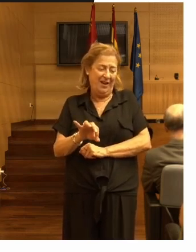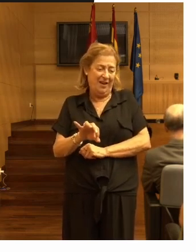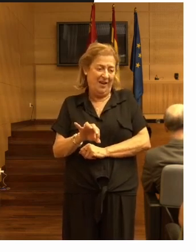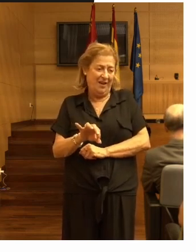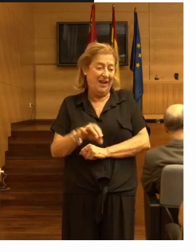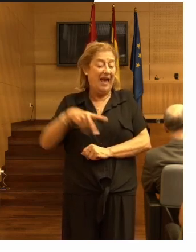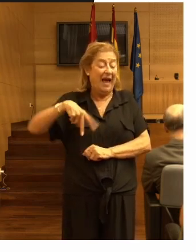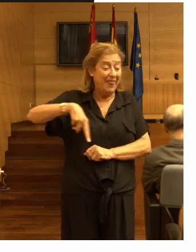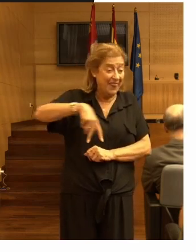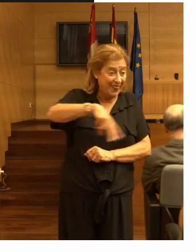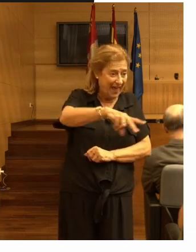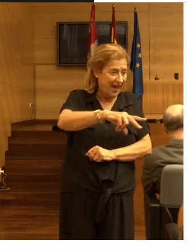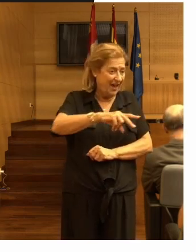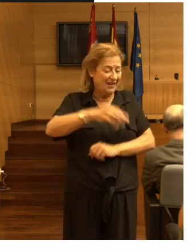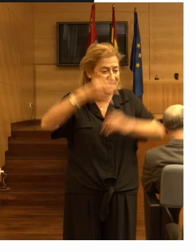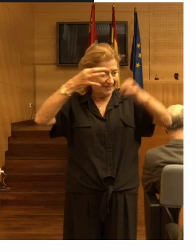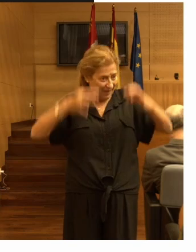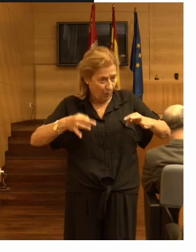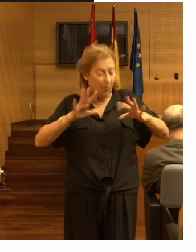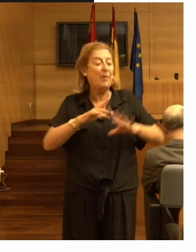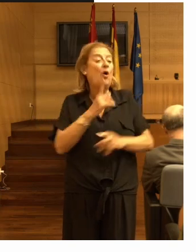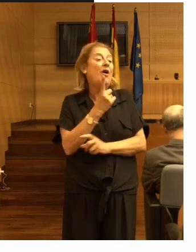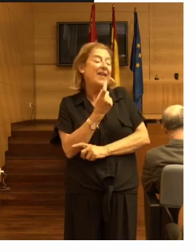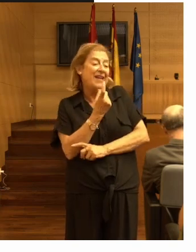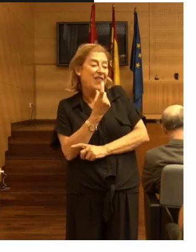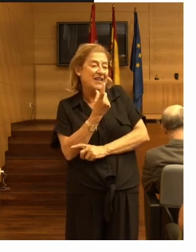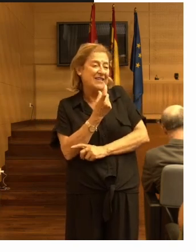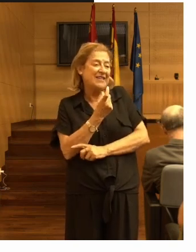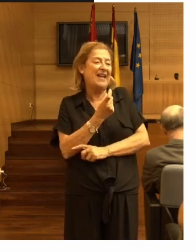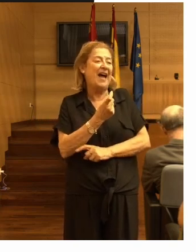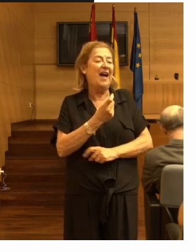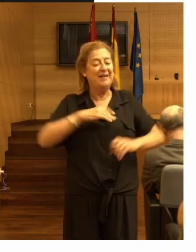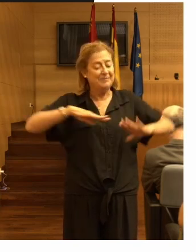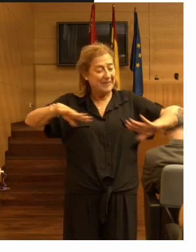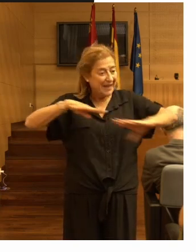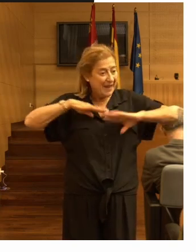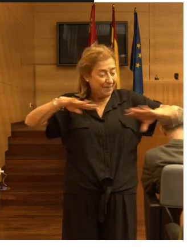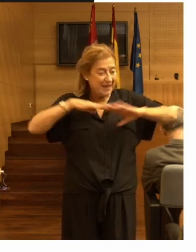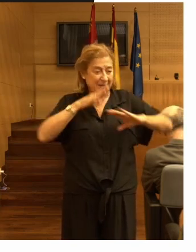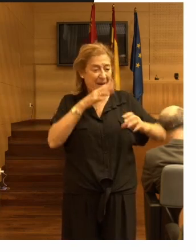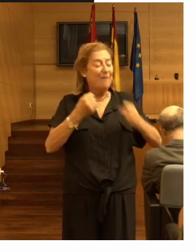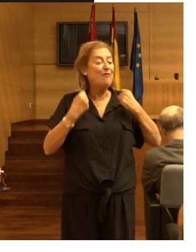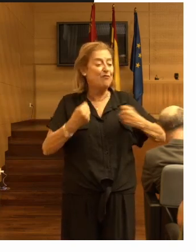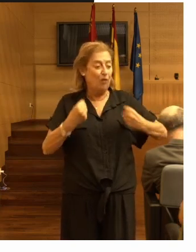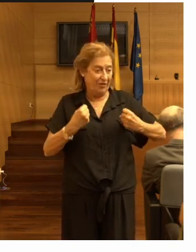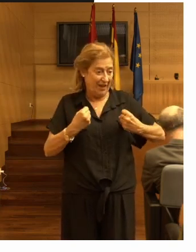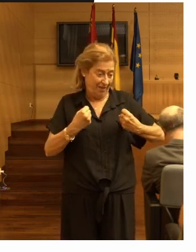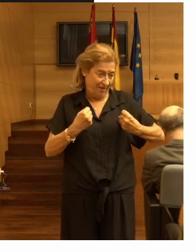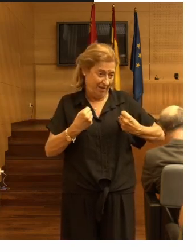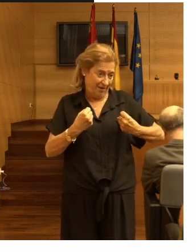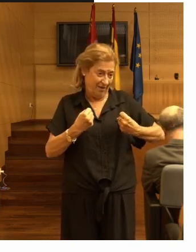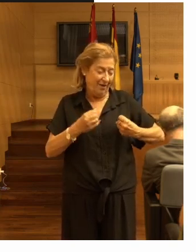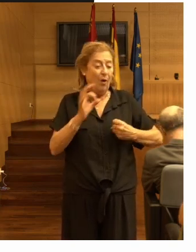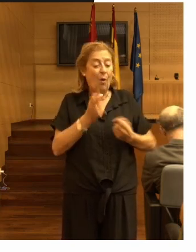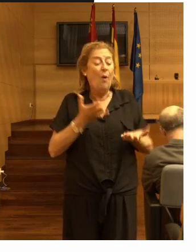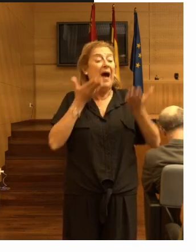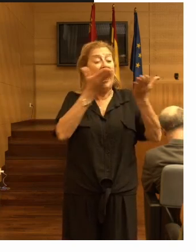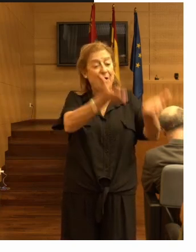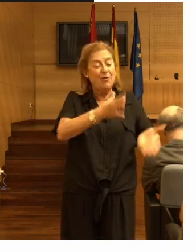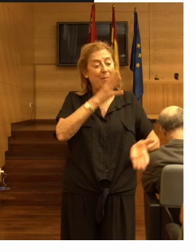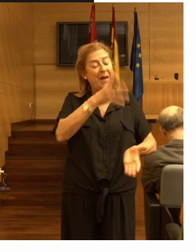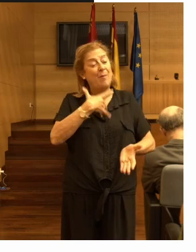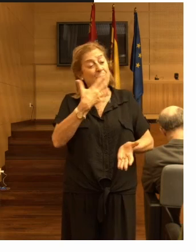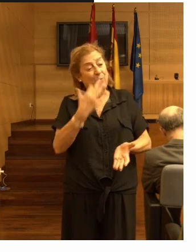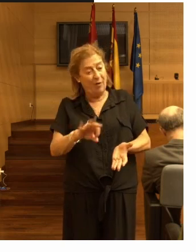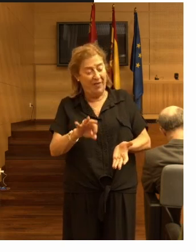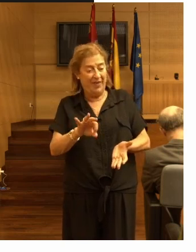caminar de forma segura pero necesitan ejercitarse para fortalecer o ayuda para poder